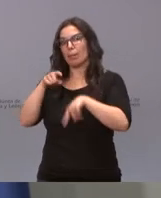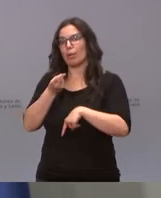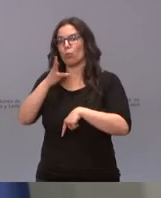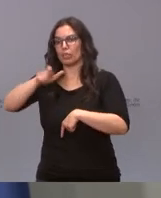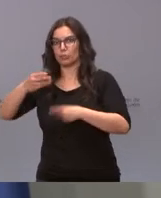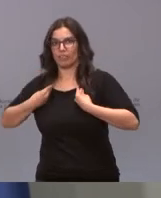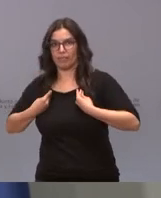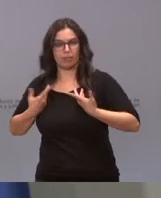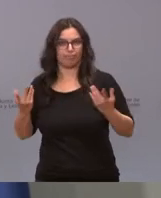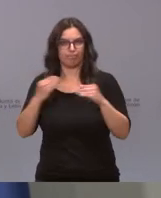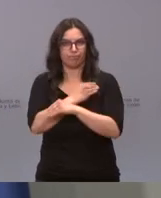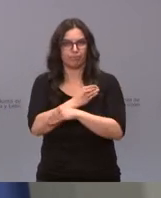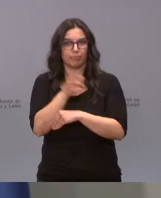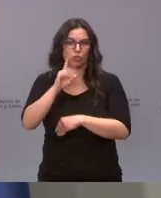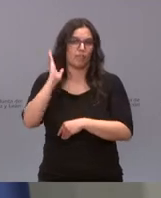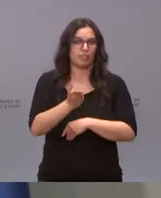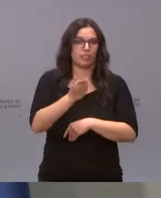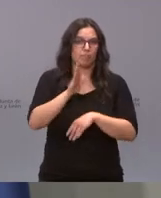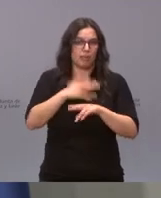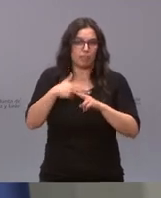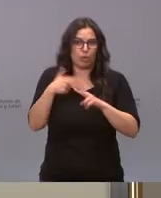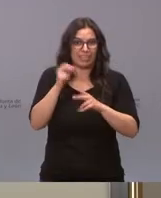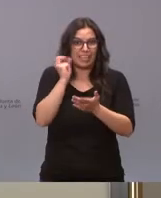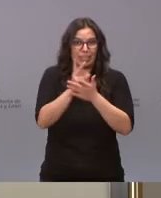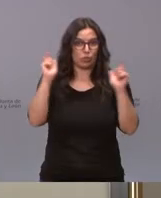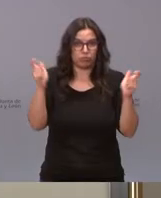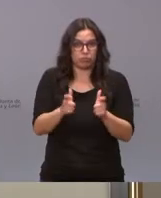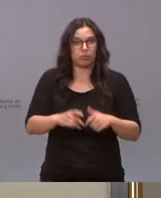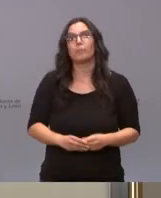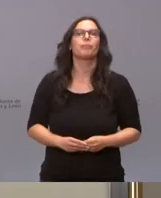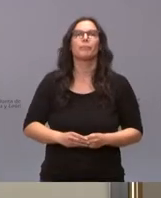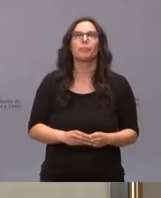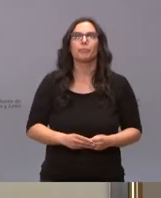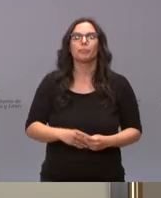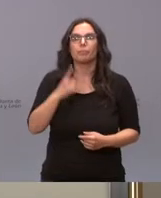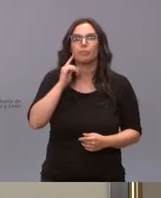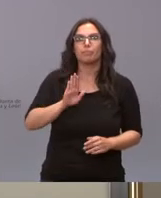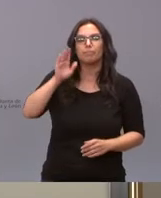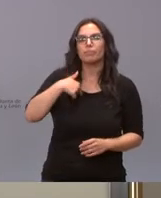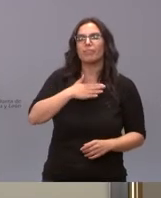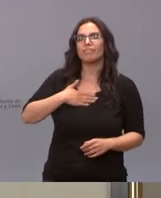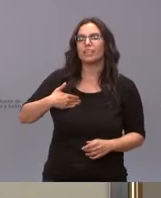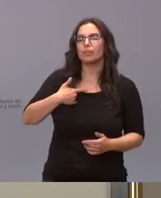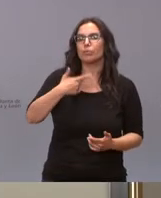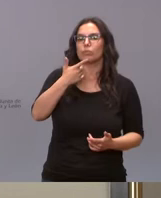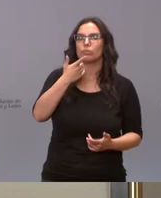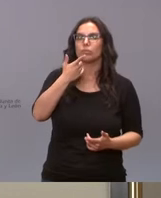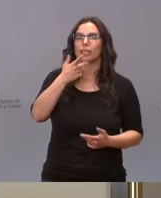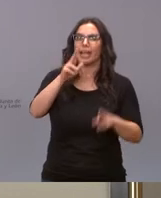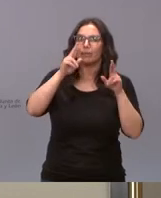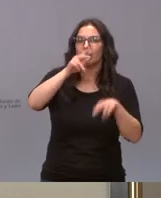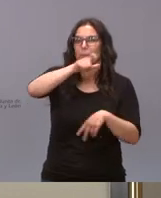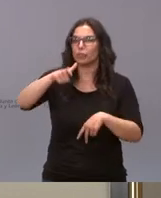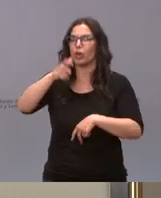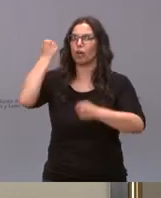comunidad y desde luego para las políticas de reto demográfico hola si queríamos saber si esperan que la gente sea responsable o